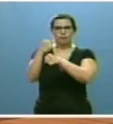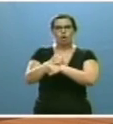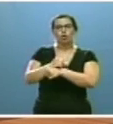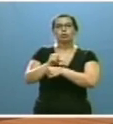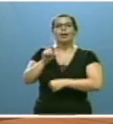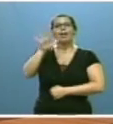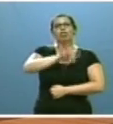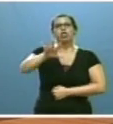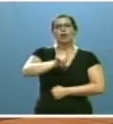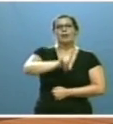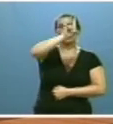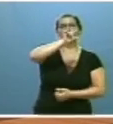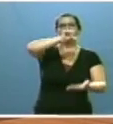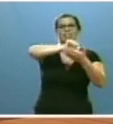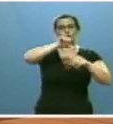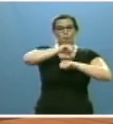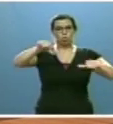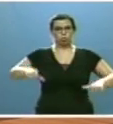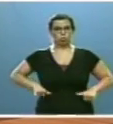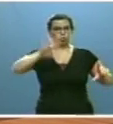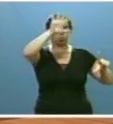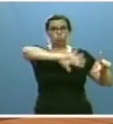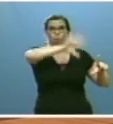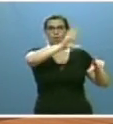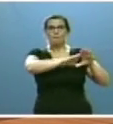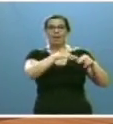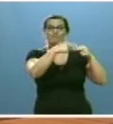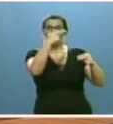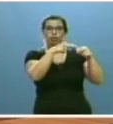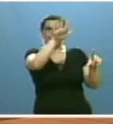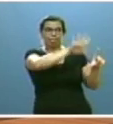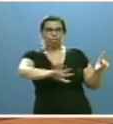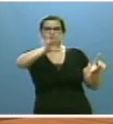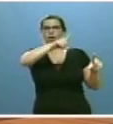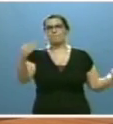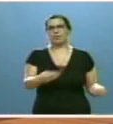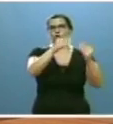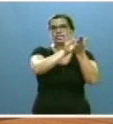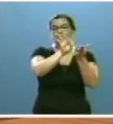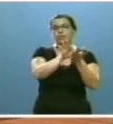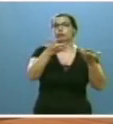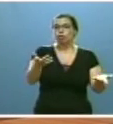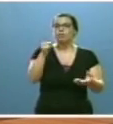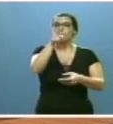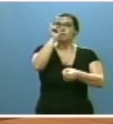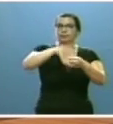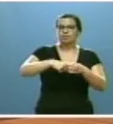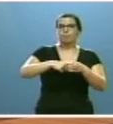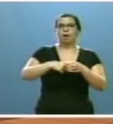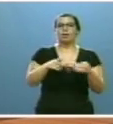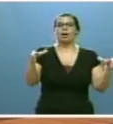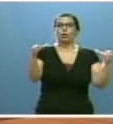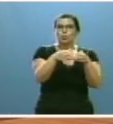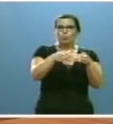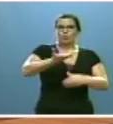de Portugal, a fin de mejorar los servicios en las zonas fronterizas. Para ello contaremos con la participación de las corporaciones